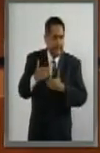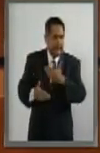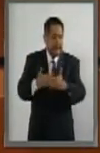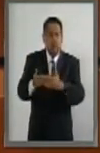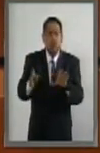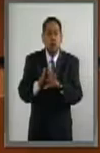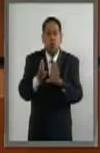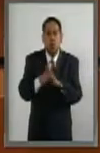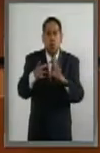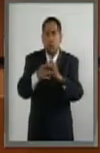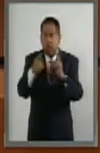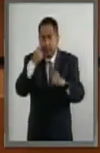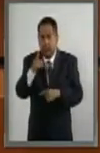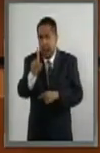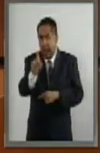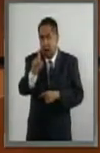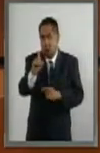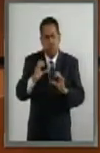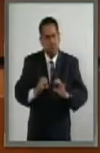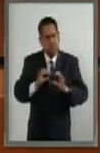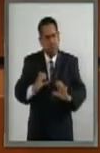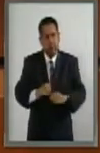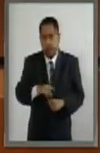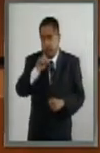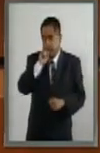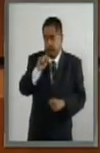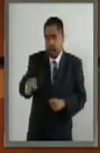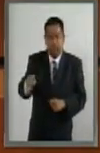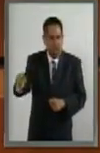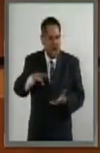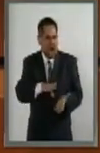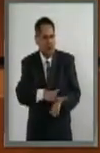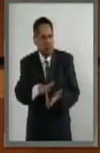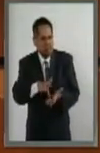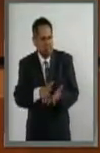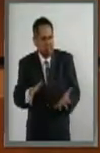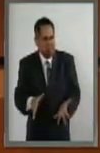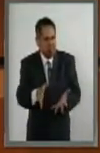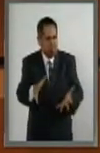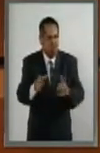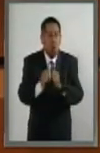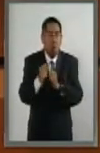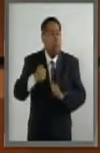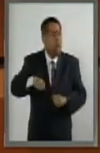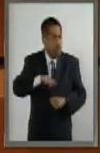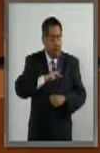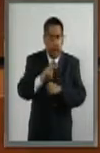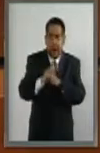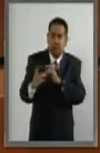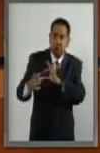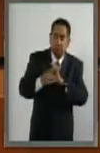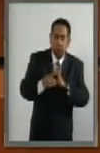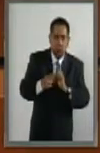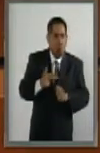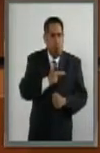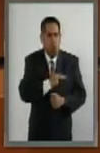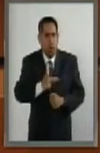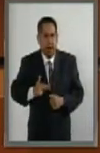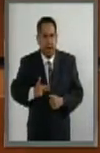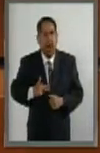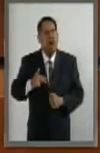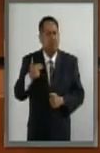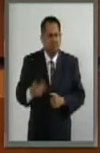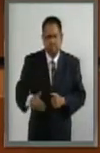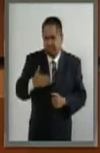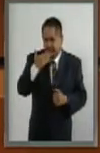cuidado y gestión del agua. Ha sido también un fuerte impulsor de la cooperación con nuestro país. Hungría aporta cada año